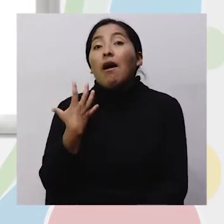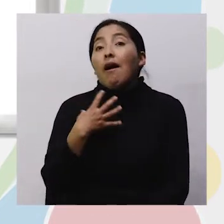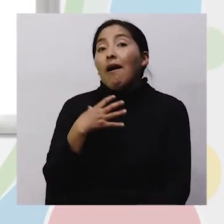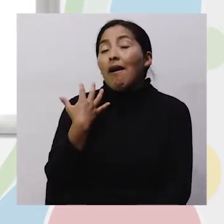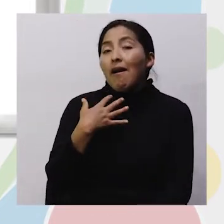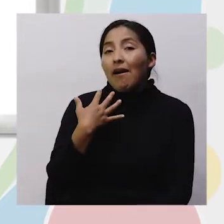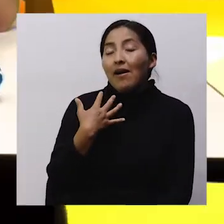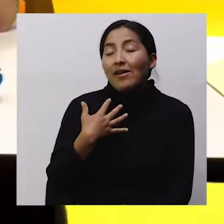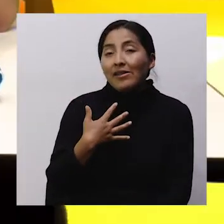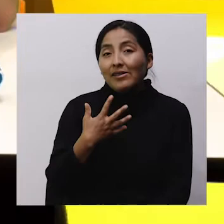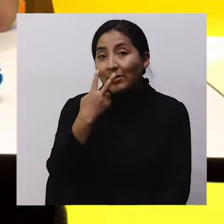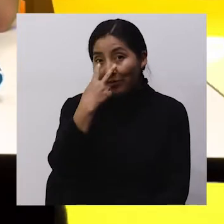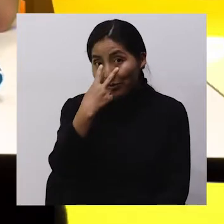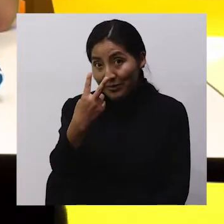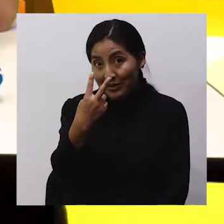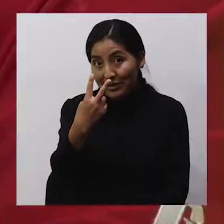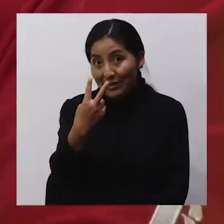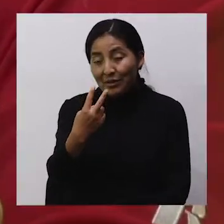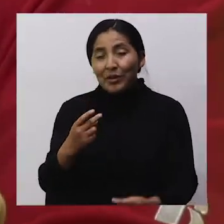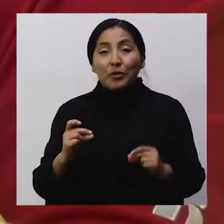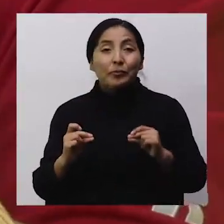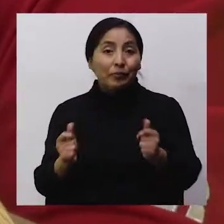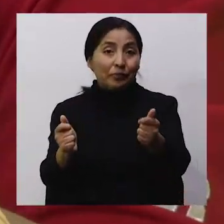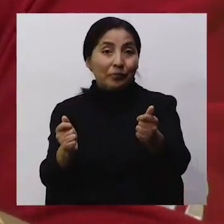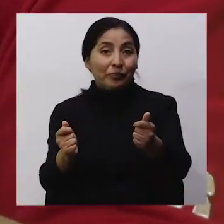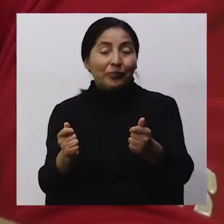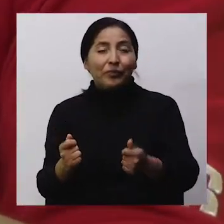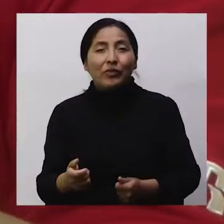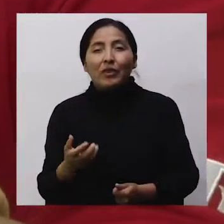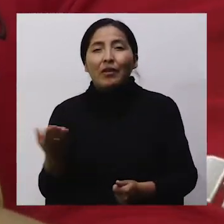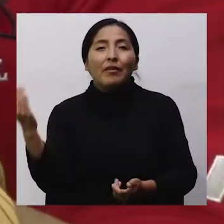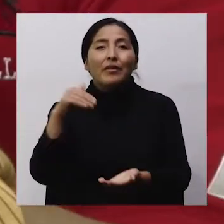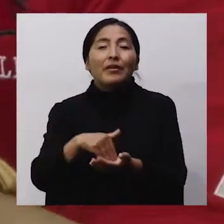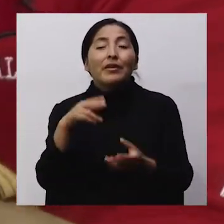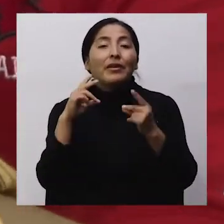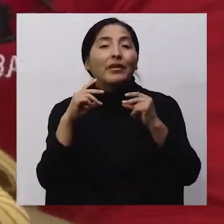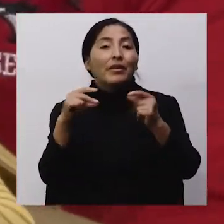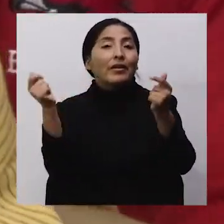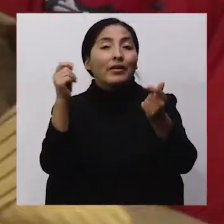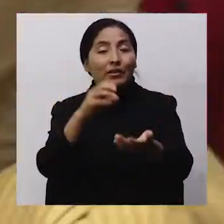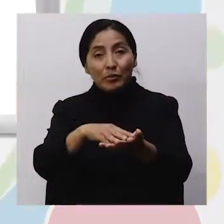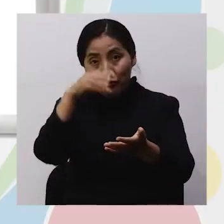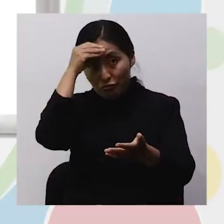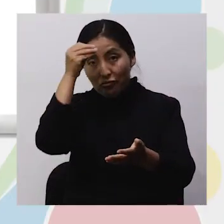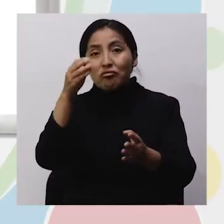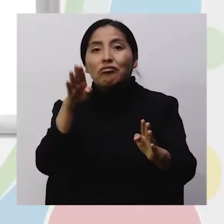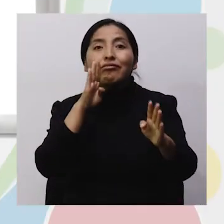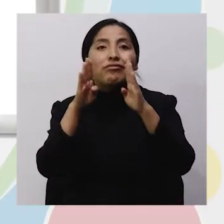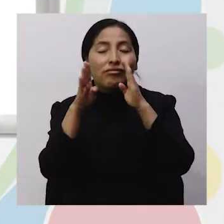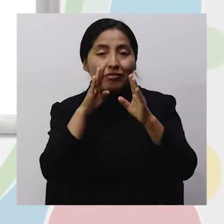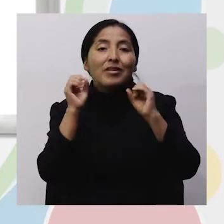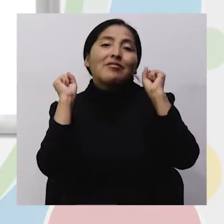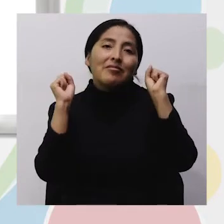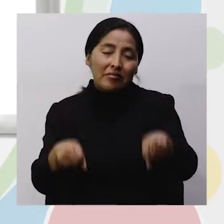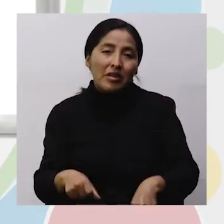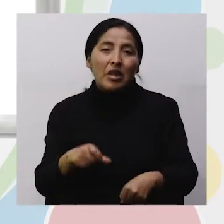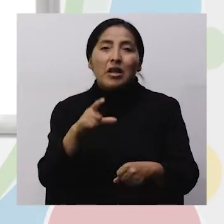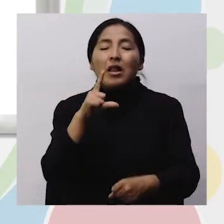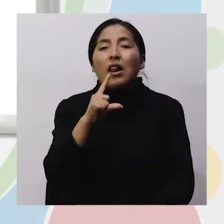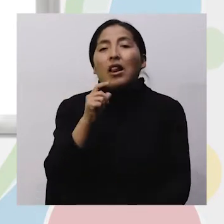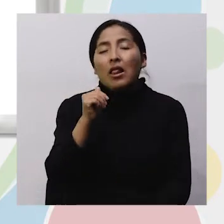Eso es todo Ahora, rápido Rápido A ver, quiere escucharte A ver qué campeona eres Ahí va